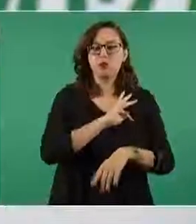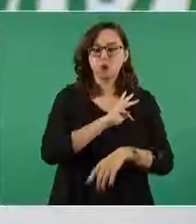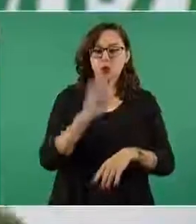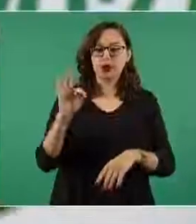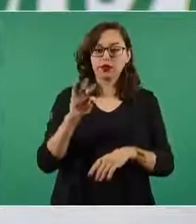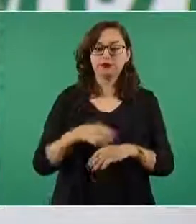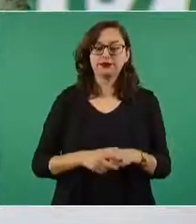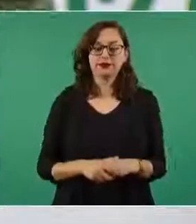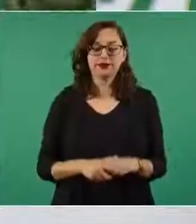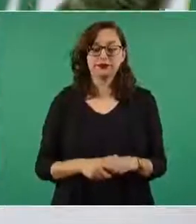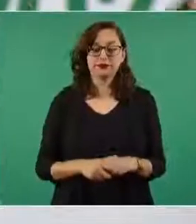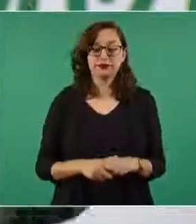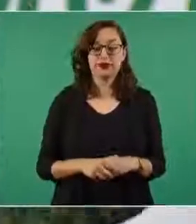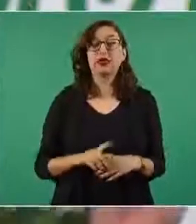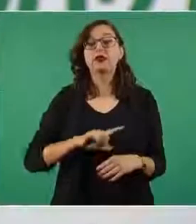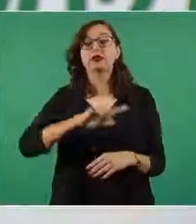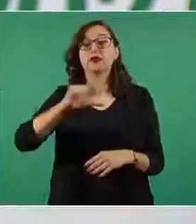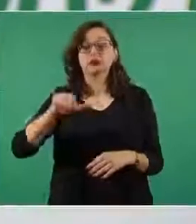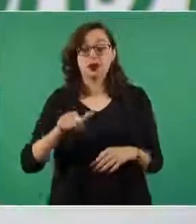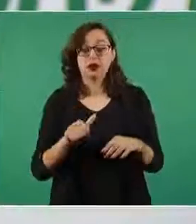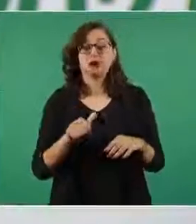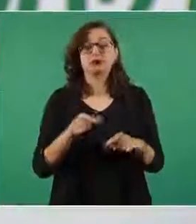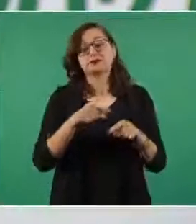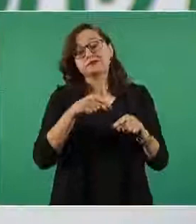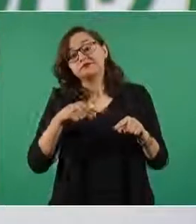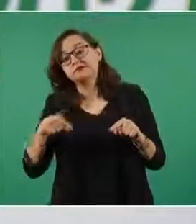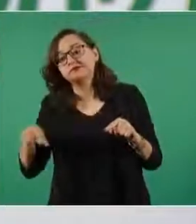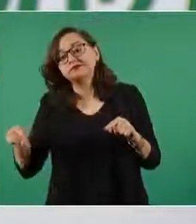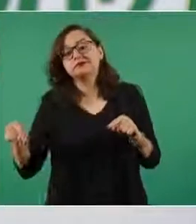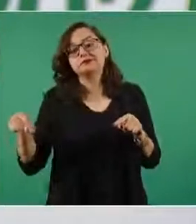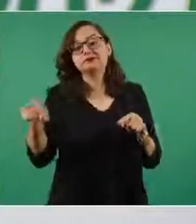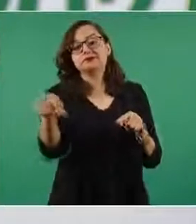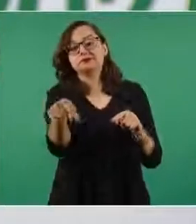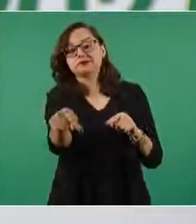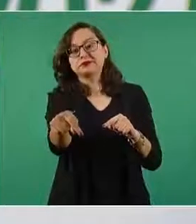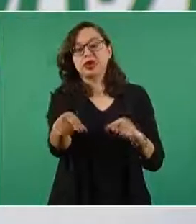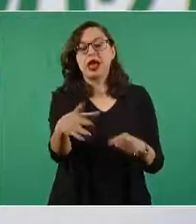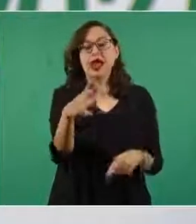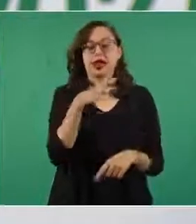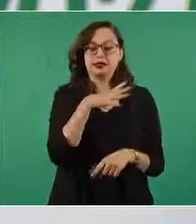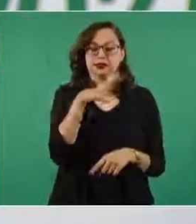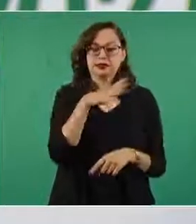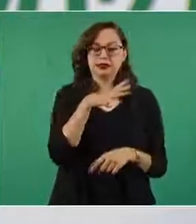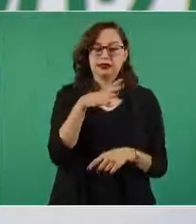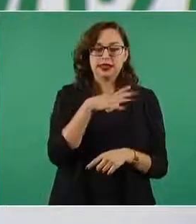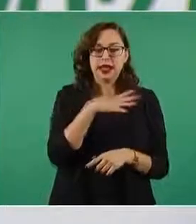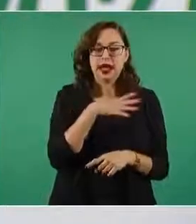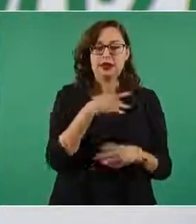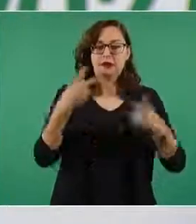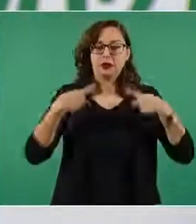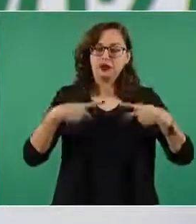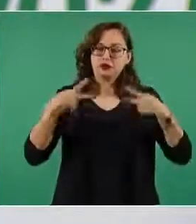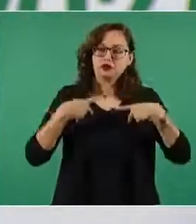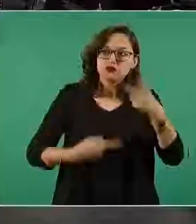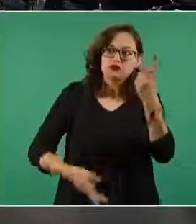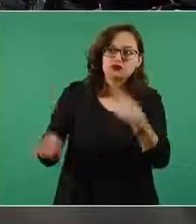carga por el otro lado del complejo aeroportuario está la habilidad de acceso de pasajeros